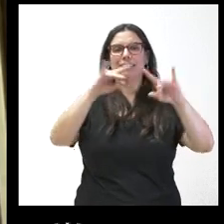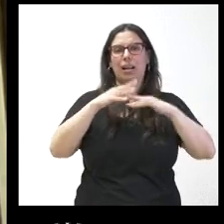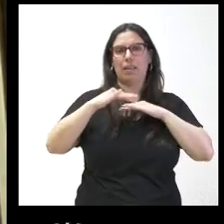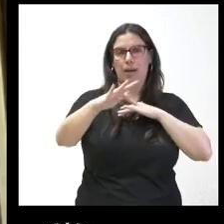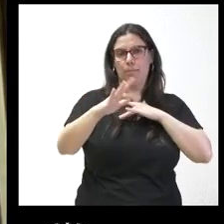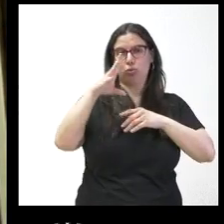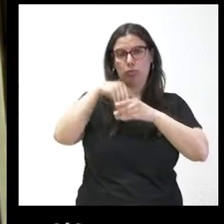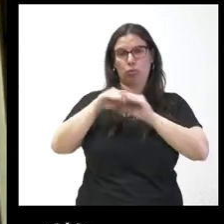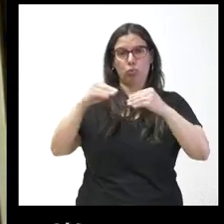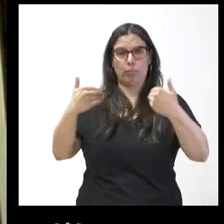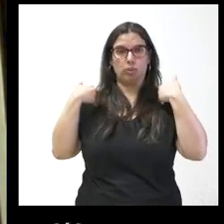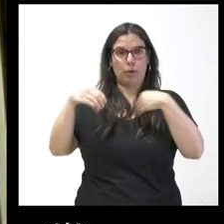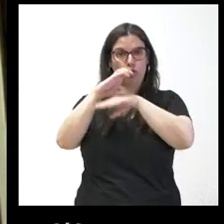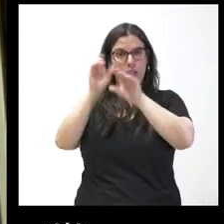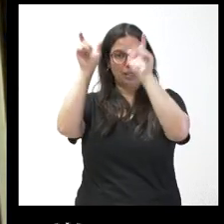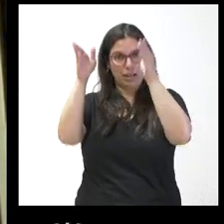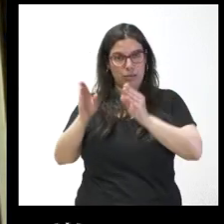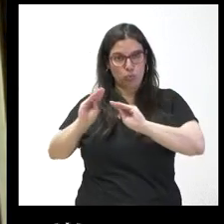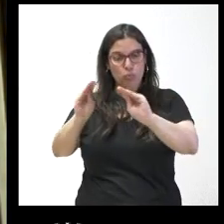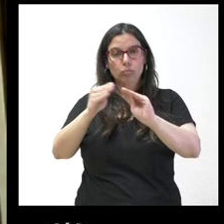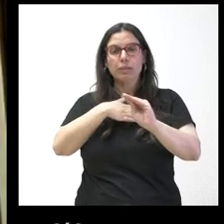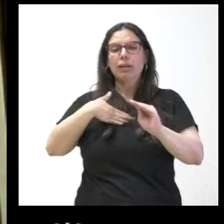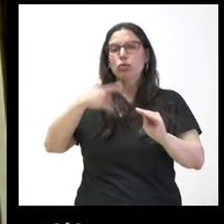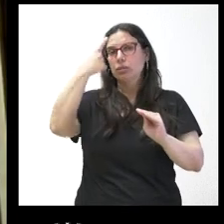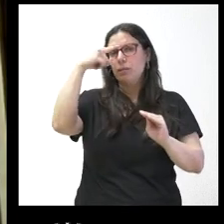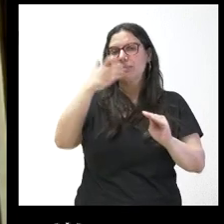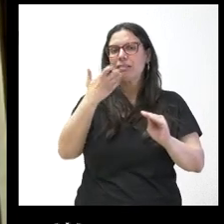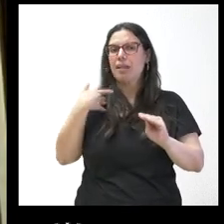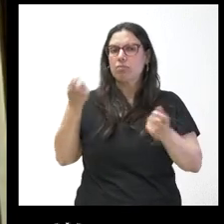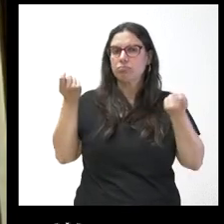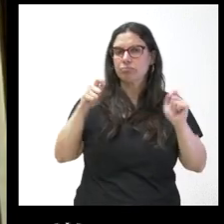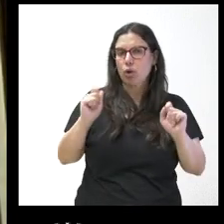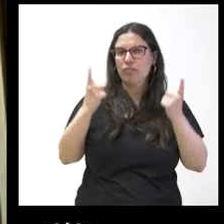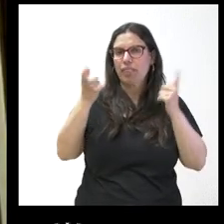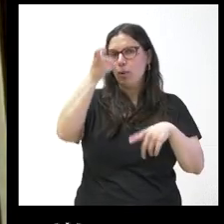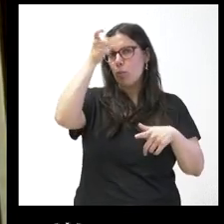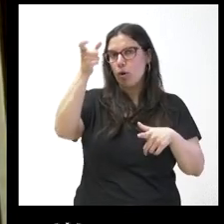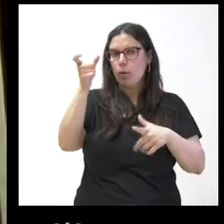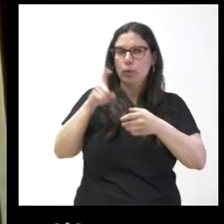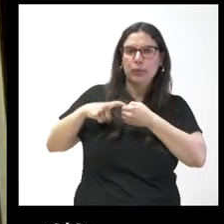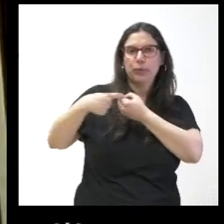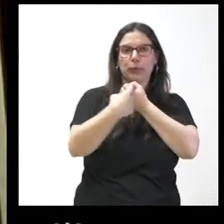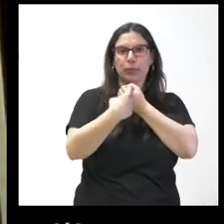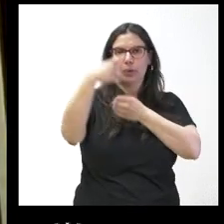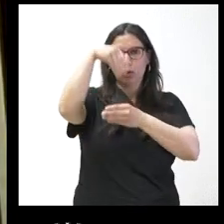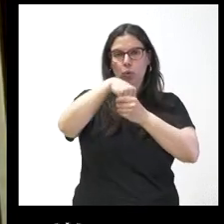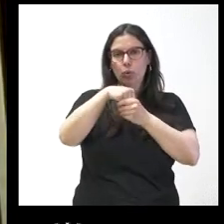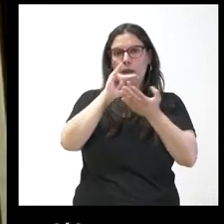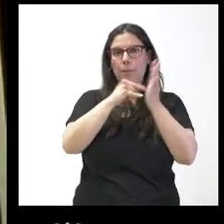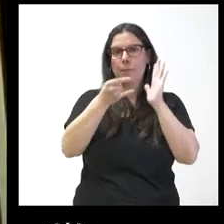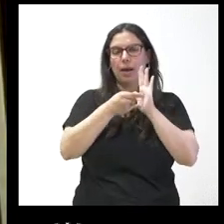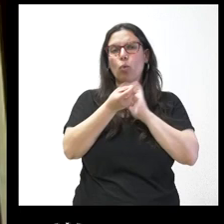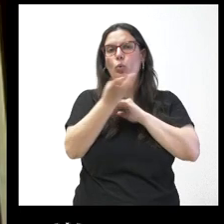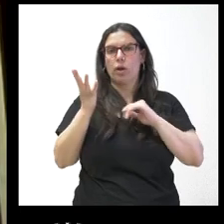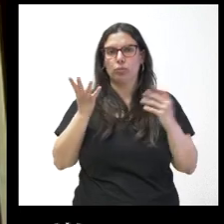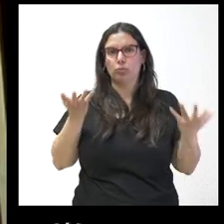su consejería quería saber si ya está cerrado numéricamente el número de municipios que van a verse incluidos dentro de esta de